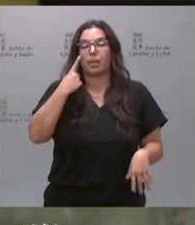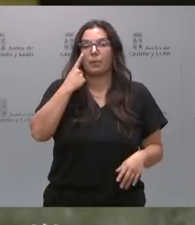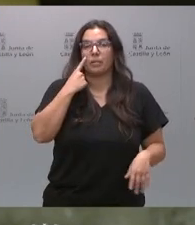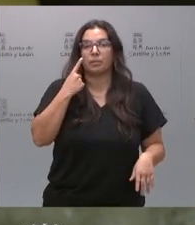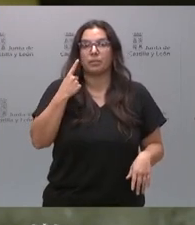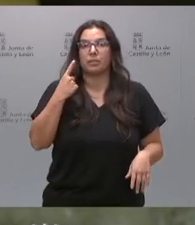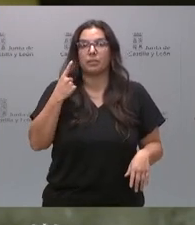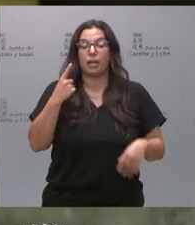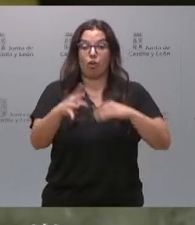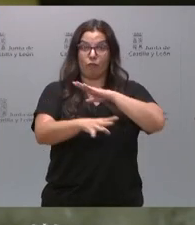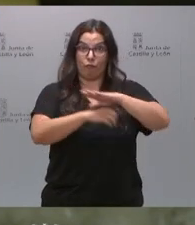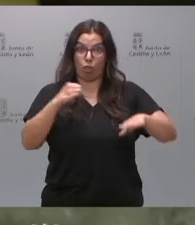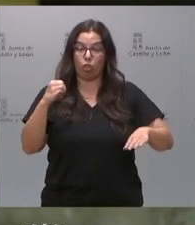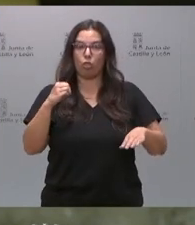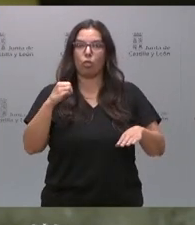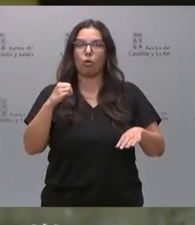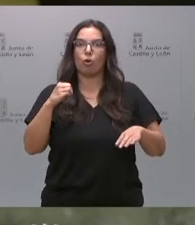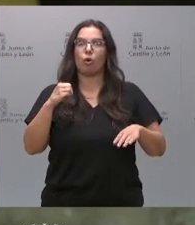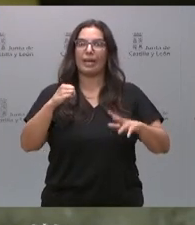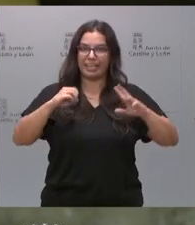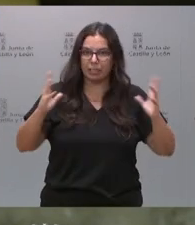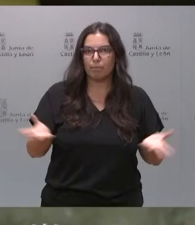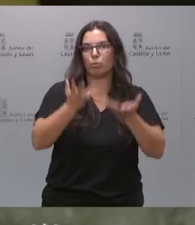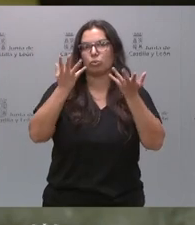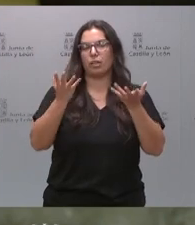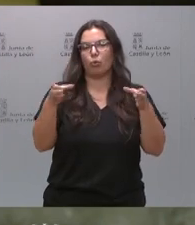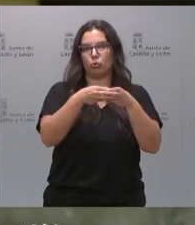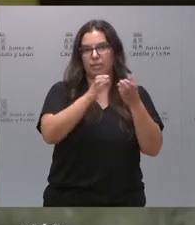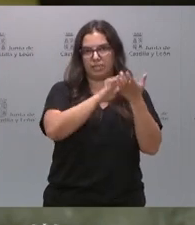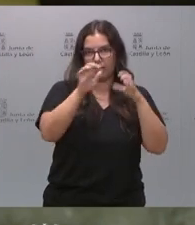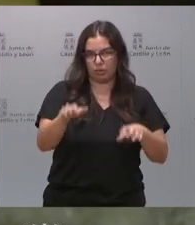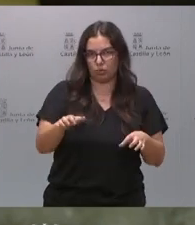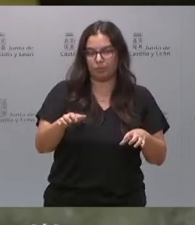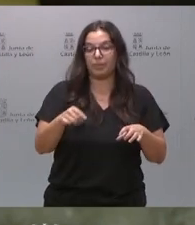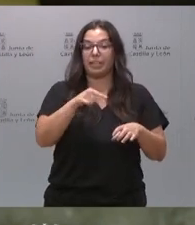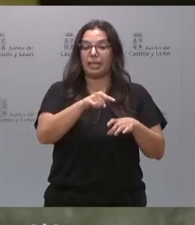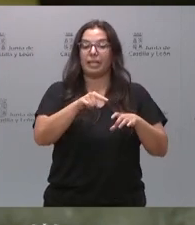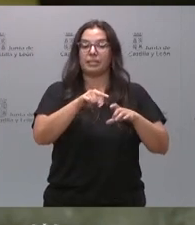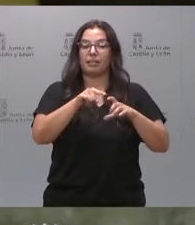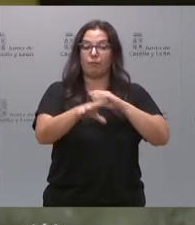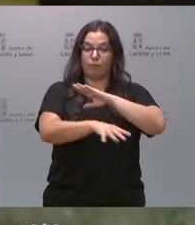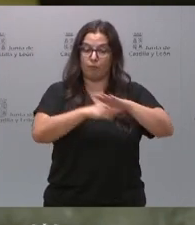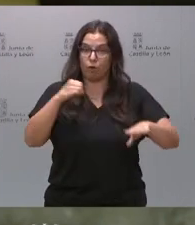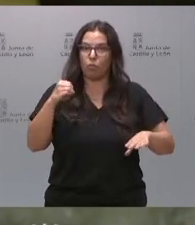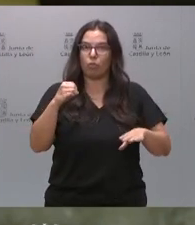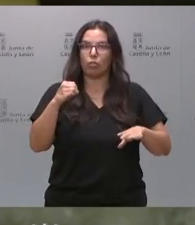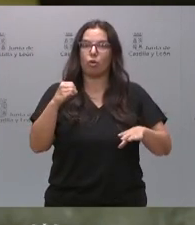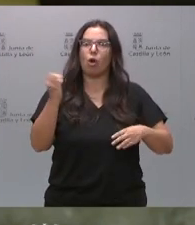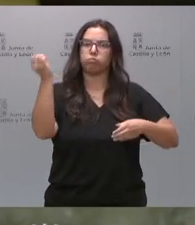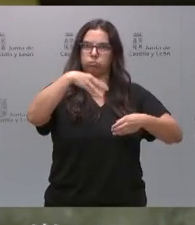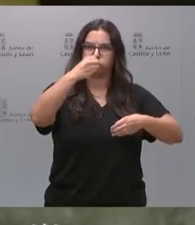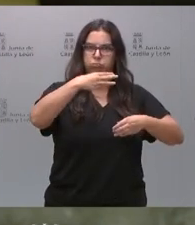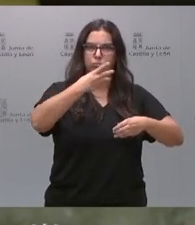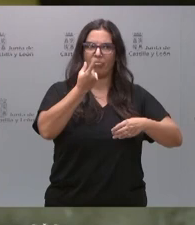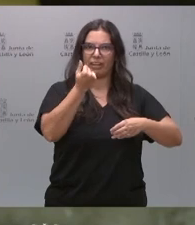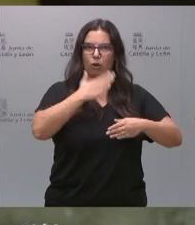Es un fondo que va a impulsar la Junta de Castilla y León. Es un fondo en el que habrá dinero público de